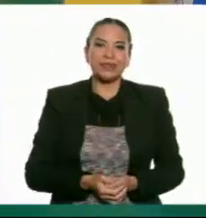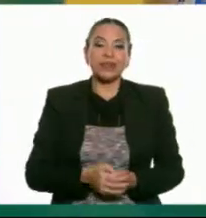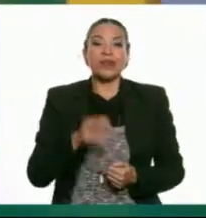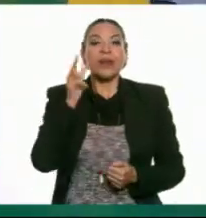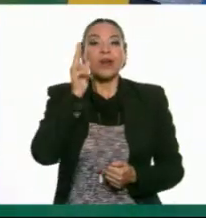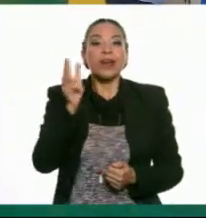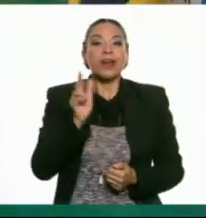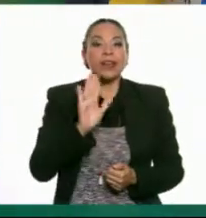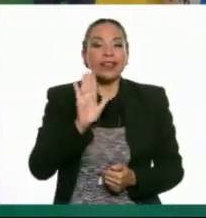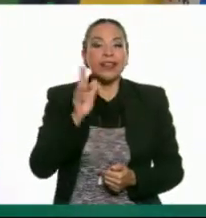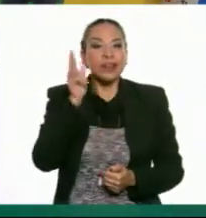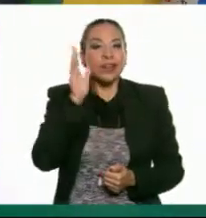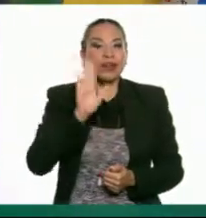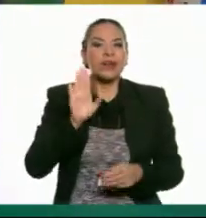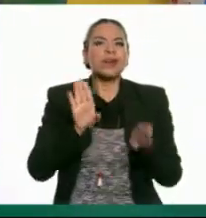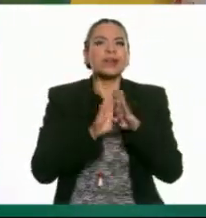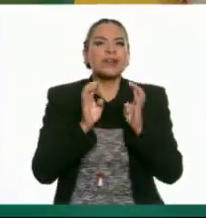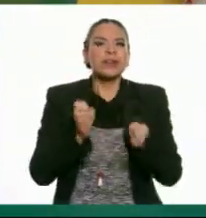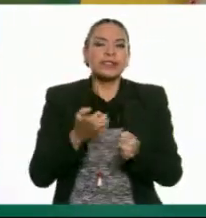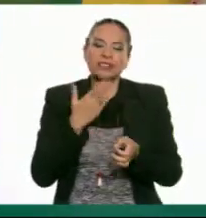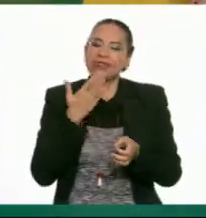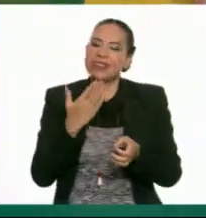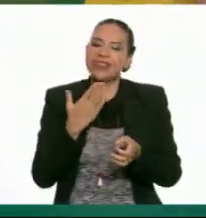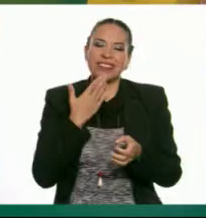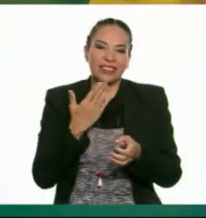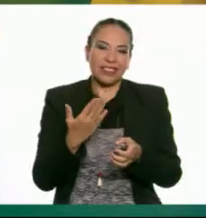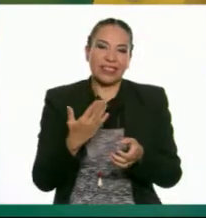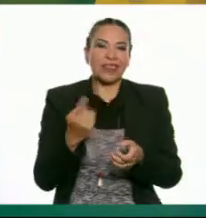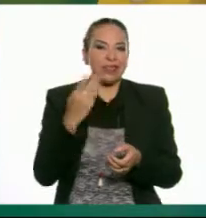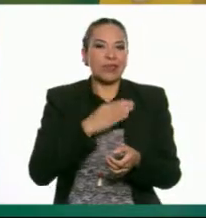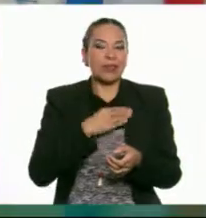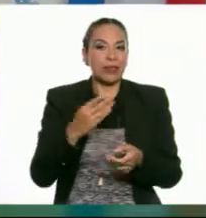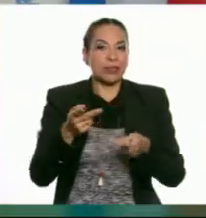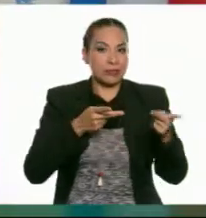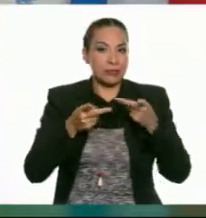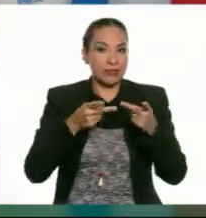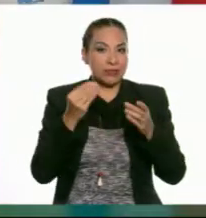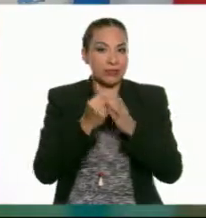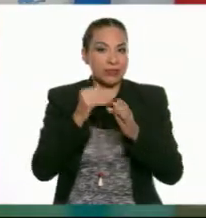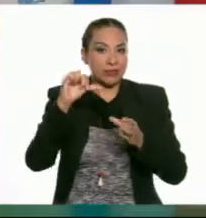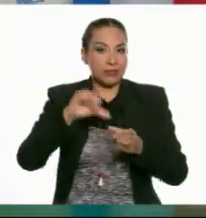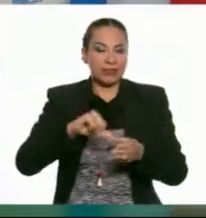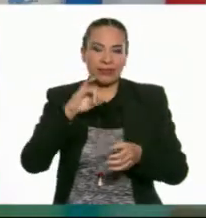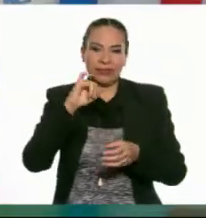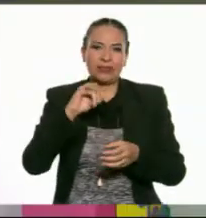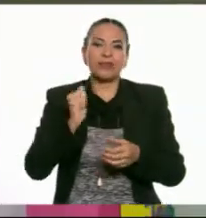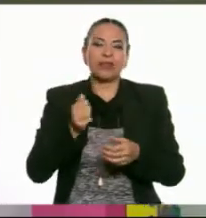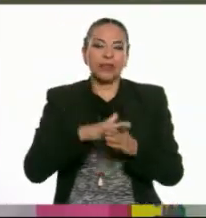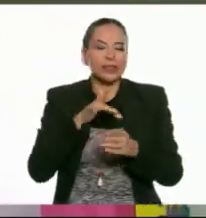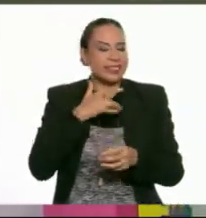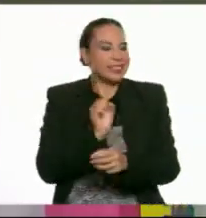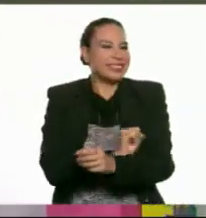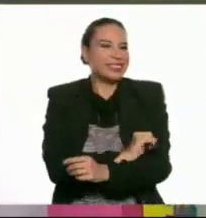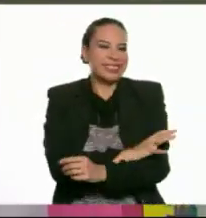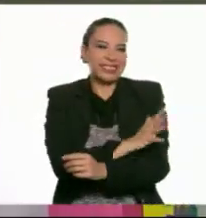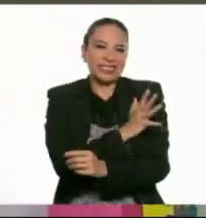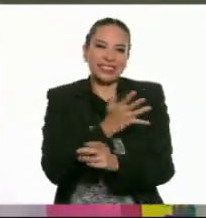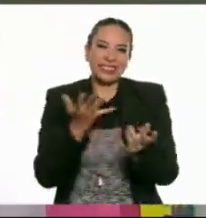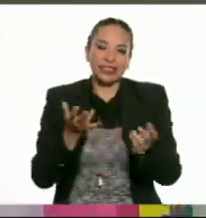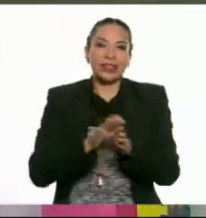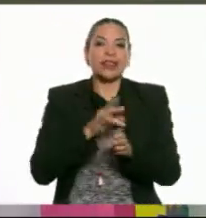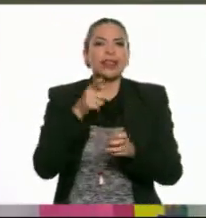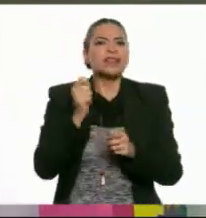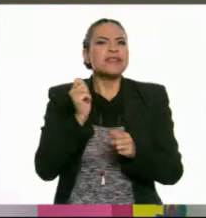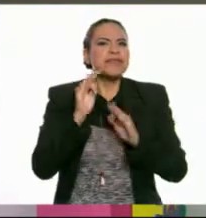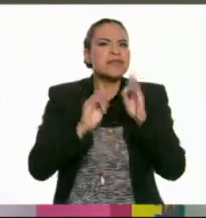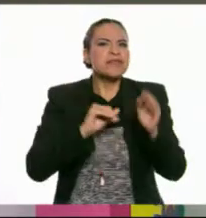¡Hola, Alexia! ¡Hola, profe! ¿Cómo estás? ¡Ay, muy bien! ¡Qué bueno! ¿Preparada para la clase de hoy? ¡Sobre todo emocionada! ¿De